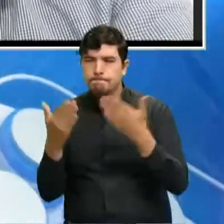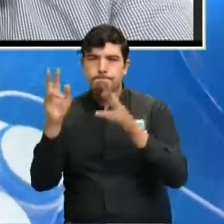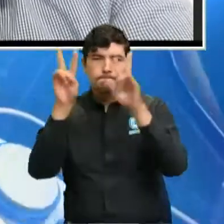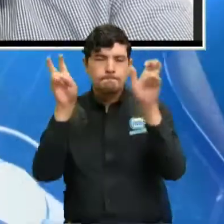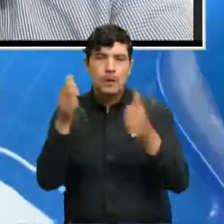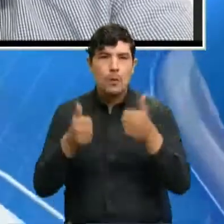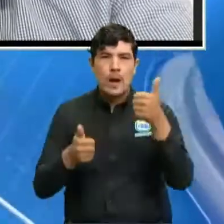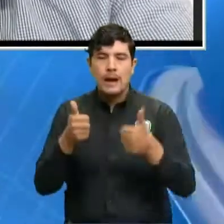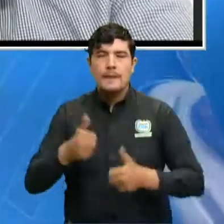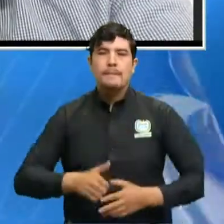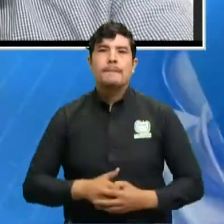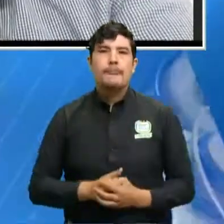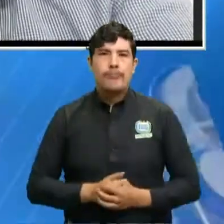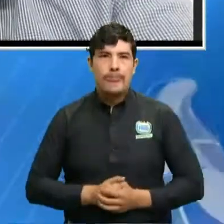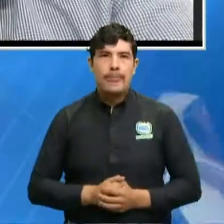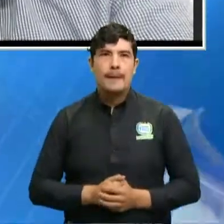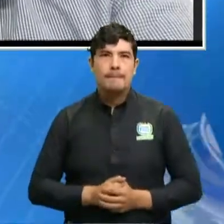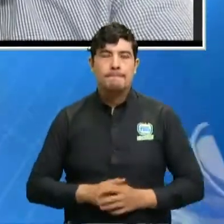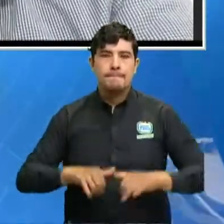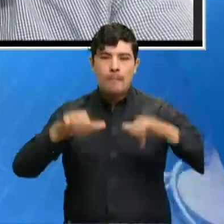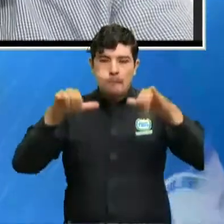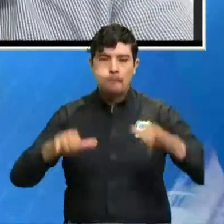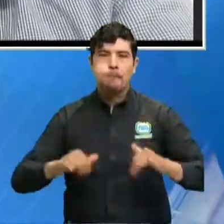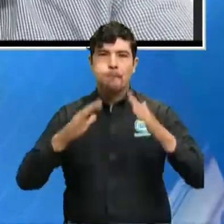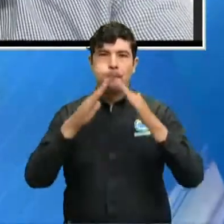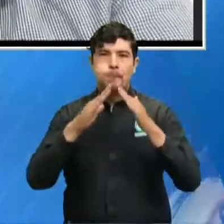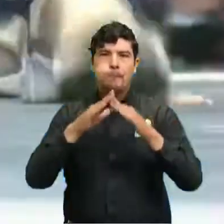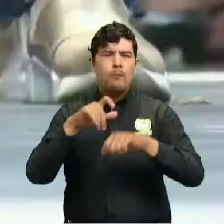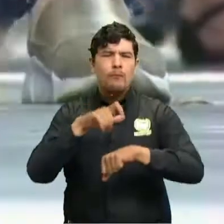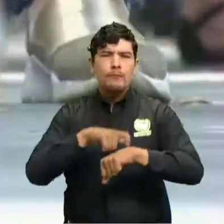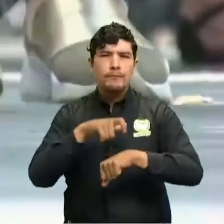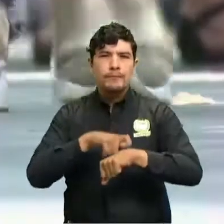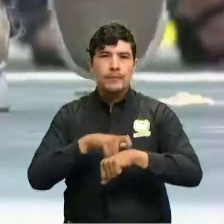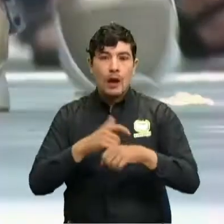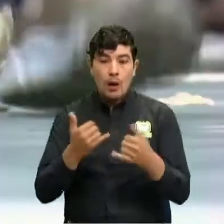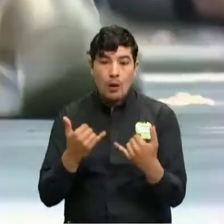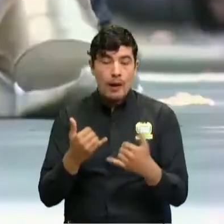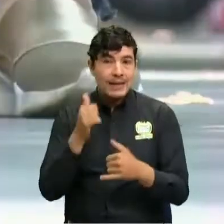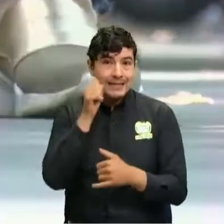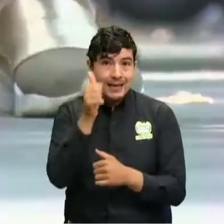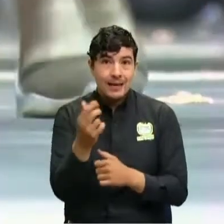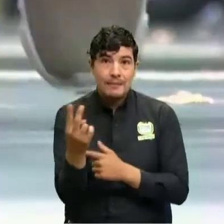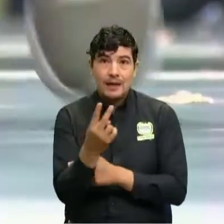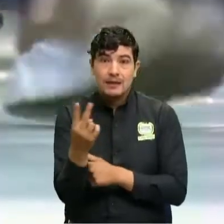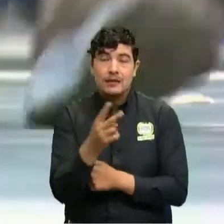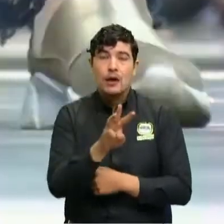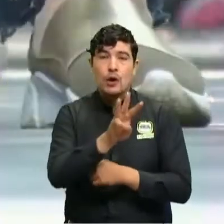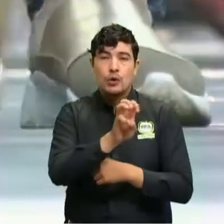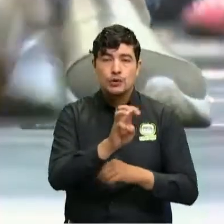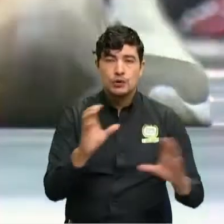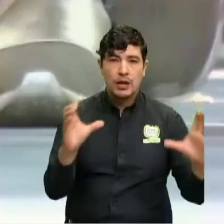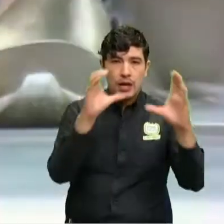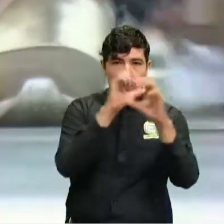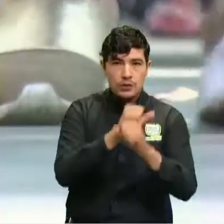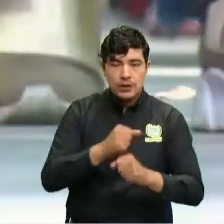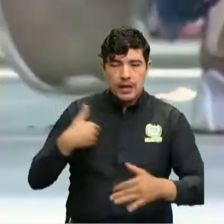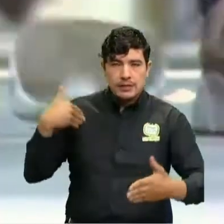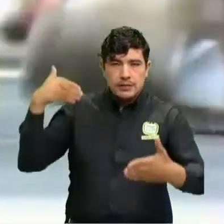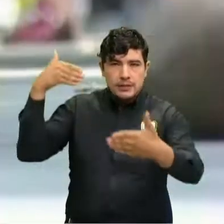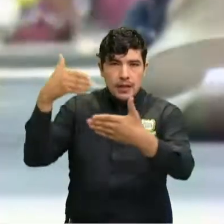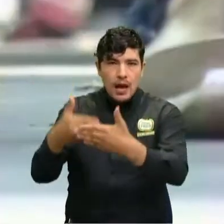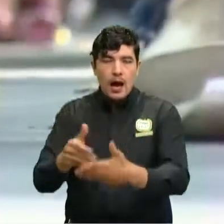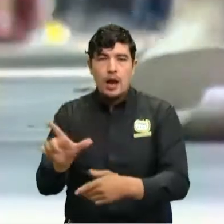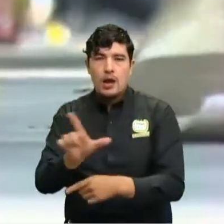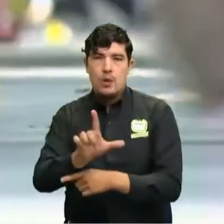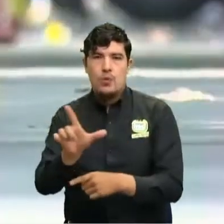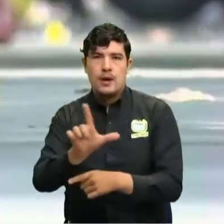que es el toque de queda que arrancará desde este día viernes a las 8 de la noche hasta el día lunes